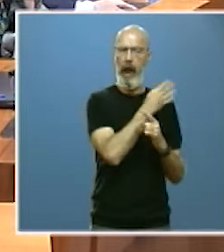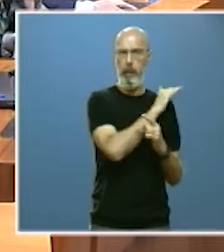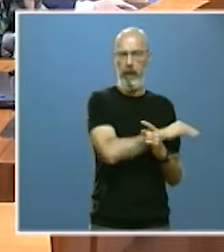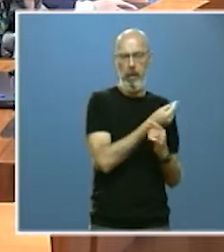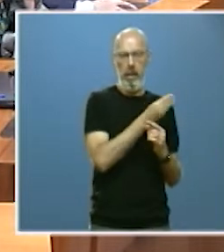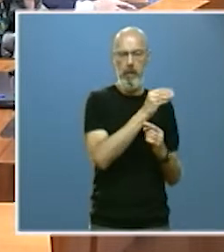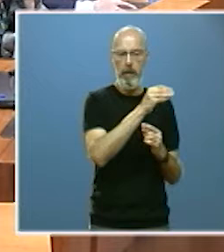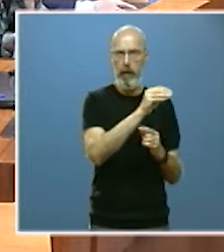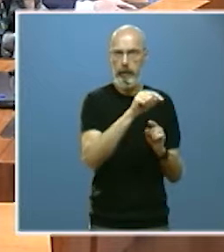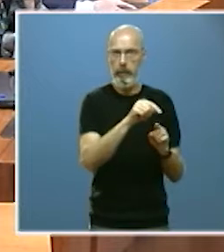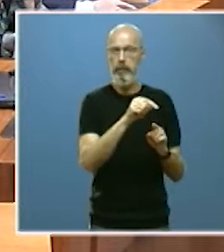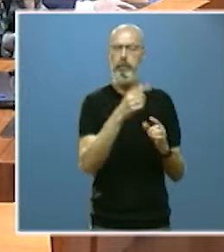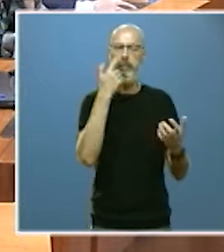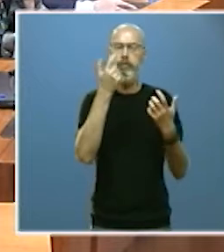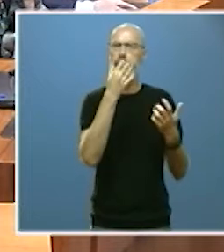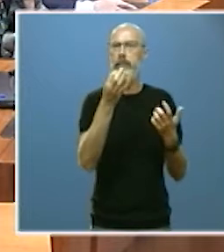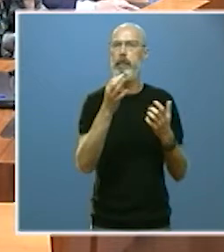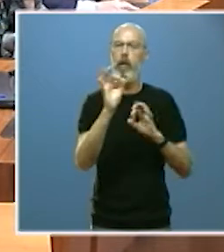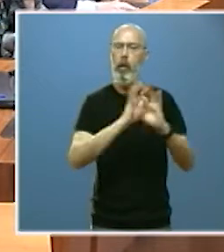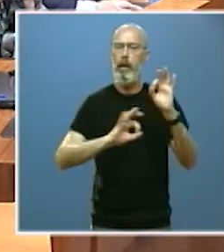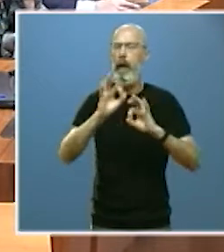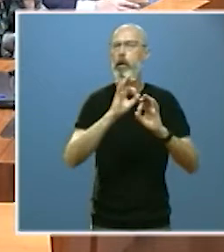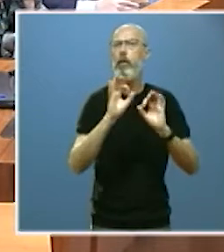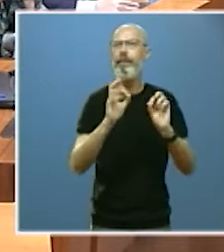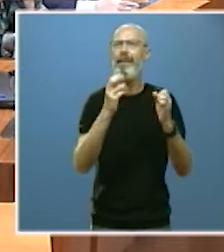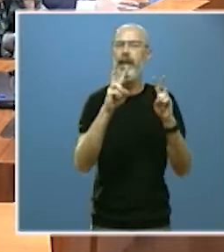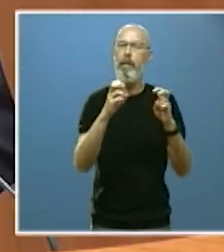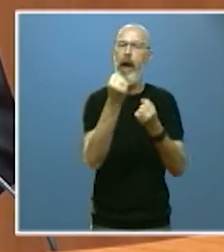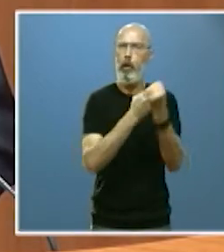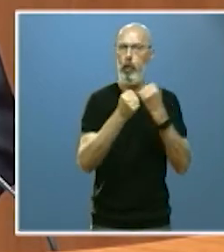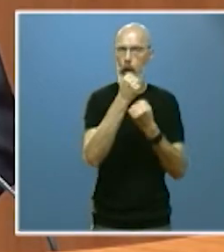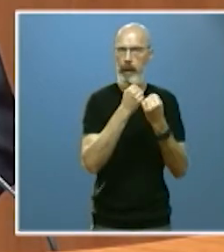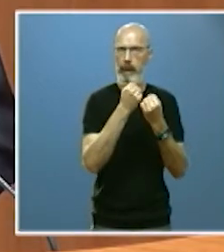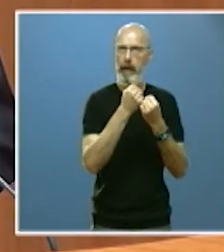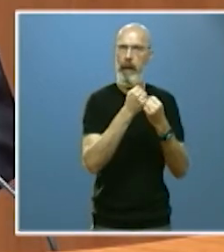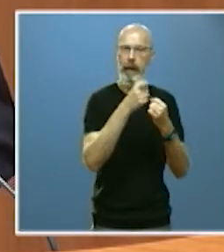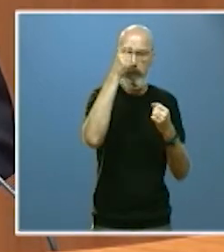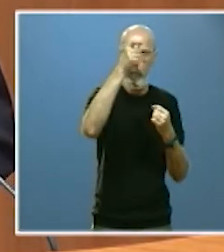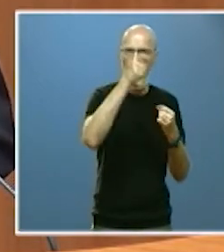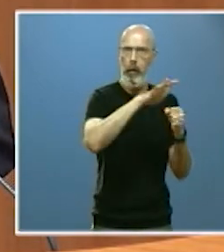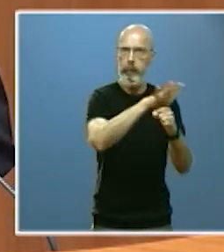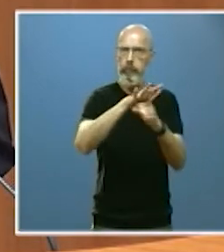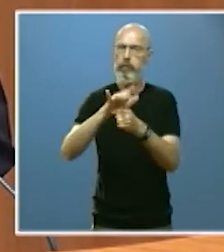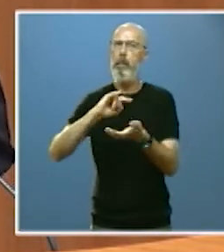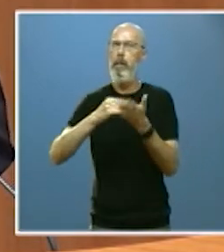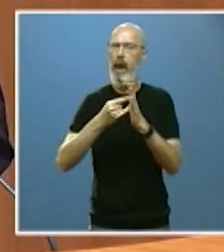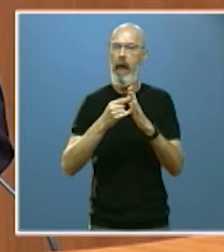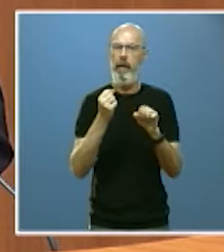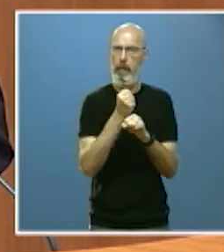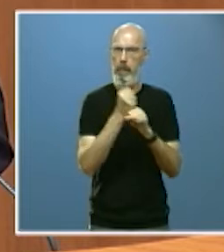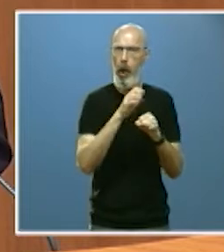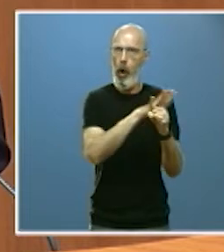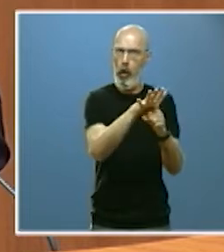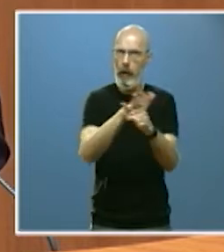Destaca en él la dinamización económica de nuestros municipios a través de un reforzado plan de empleo local. El renovado impulso